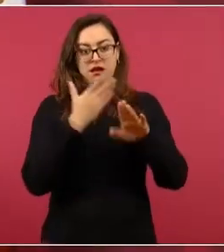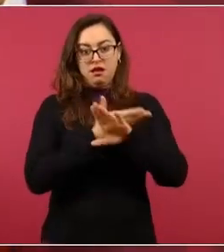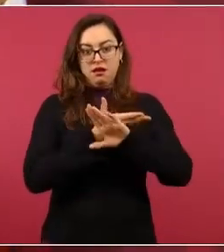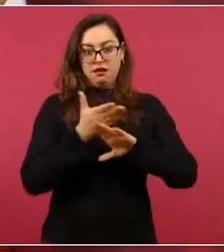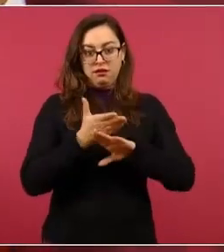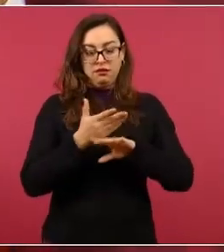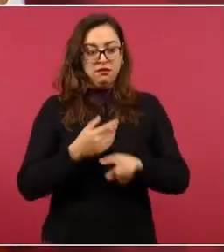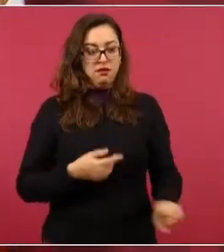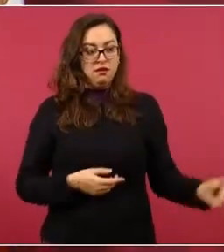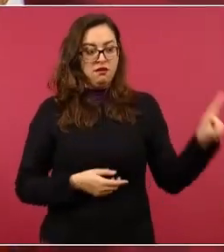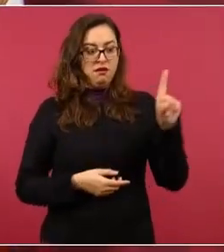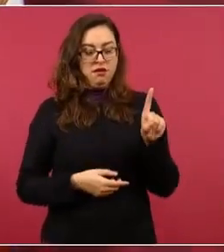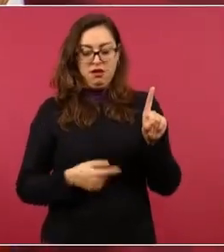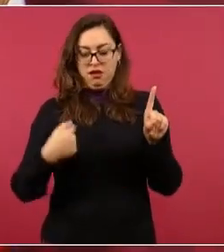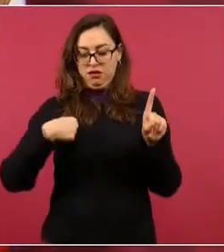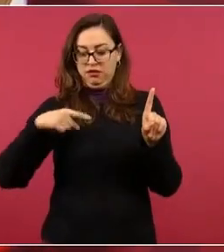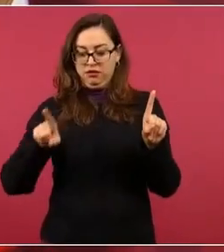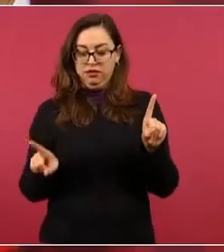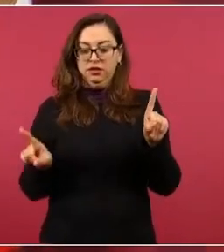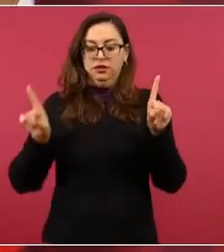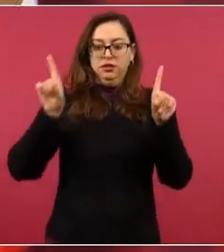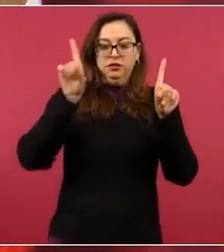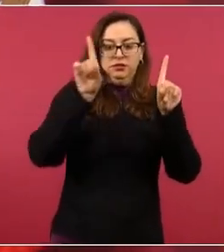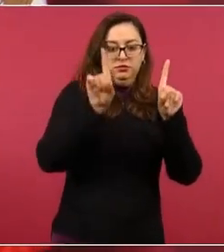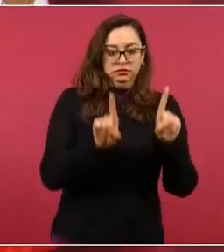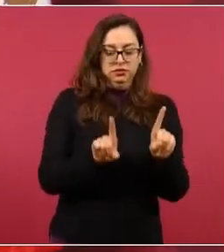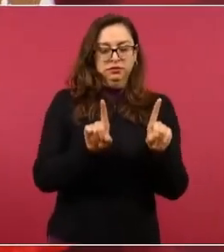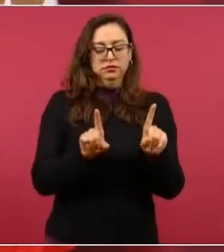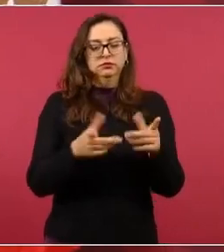haciéndole un reconocimiento a los mexicanos,